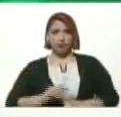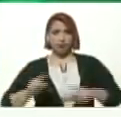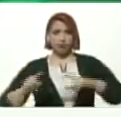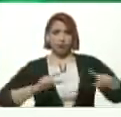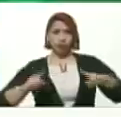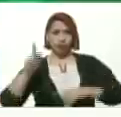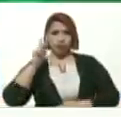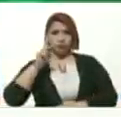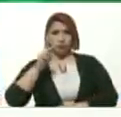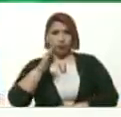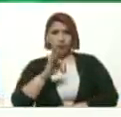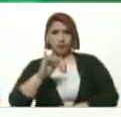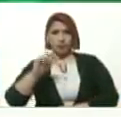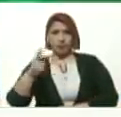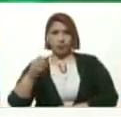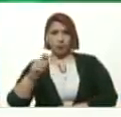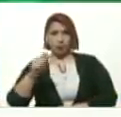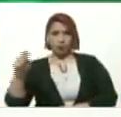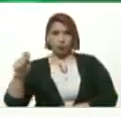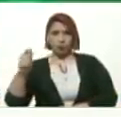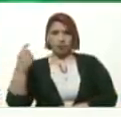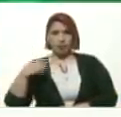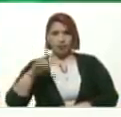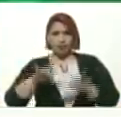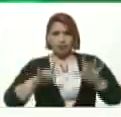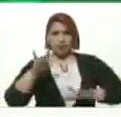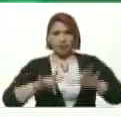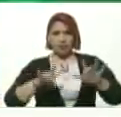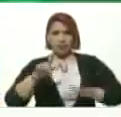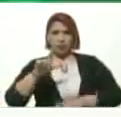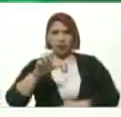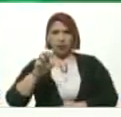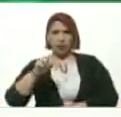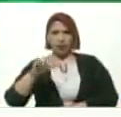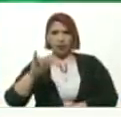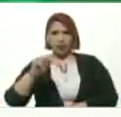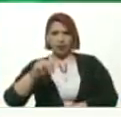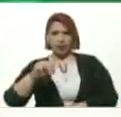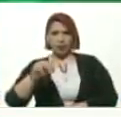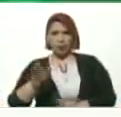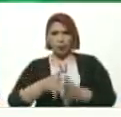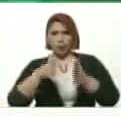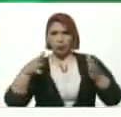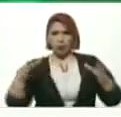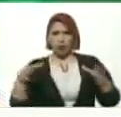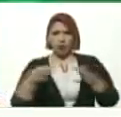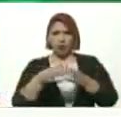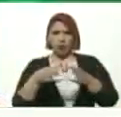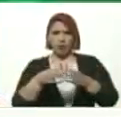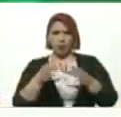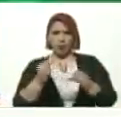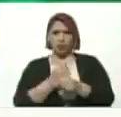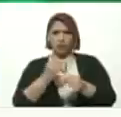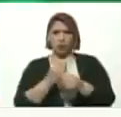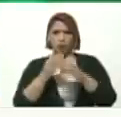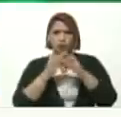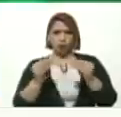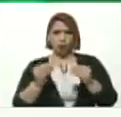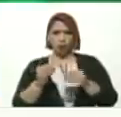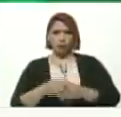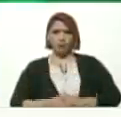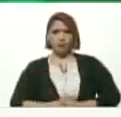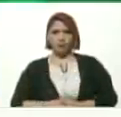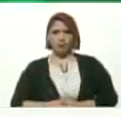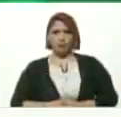Y tiene como secretario A Lenín Romero Tiene un tremendo Equipo Todos fueron Pasos